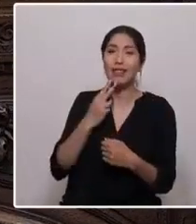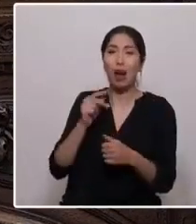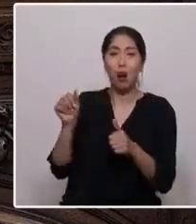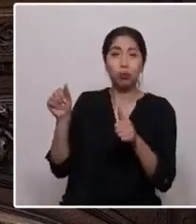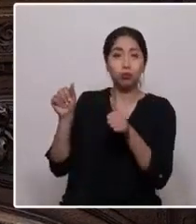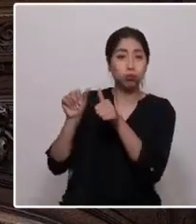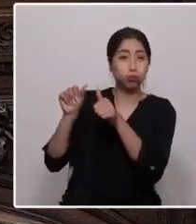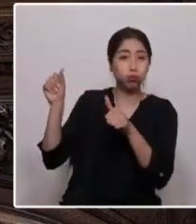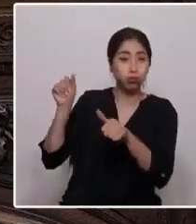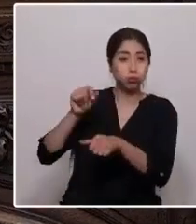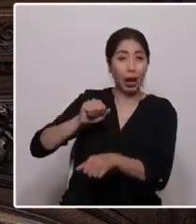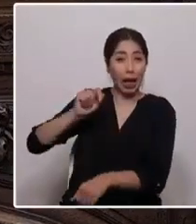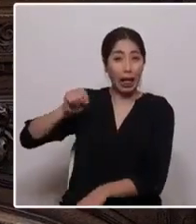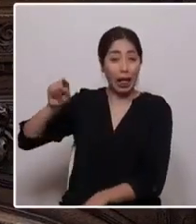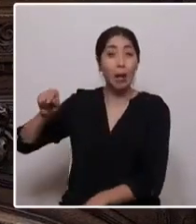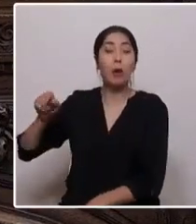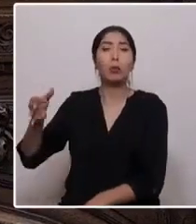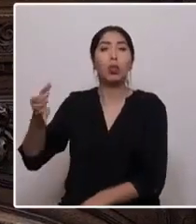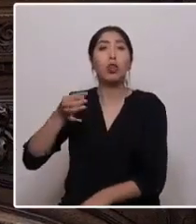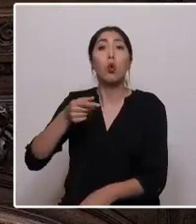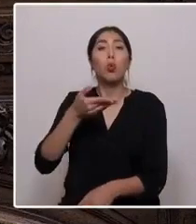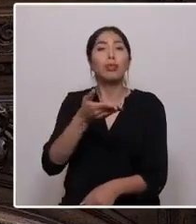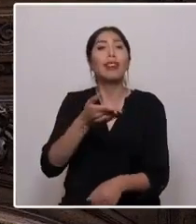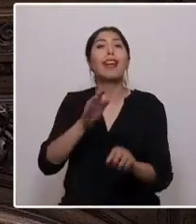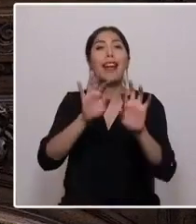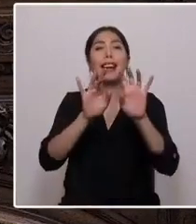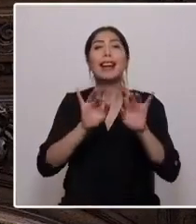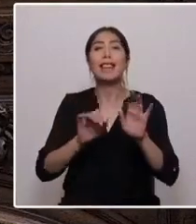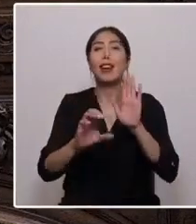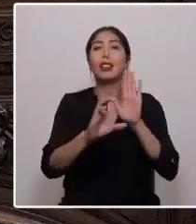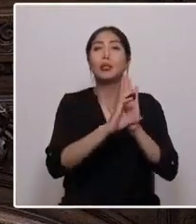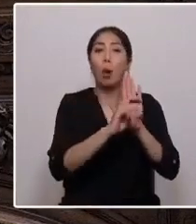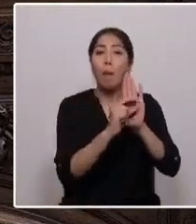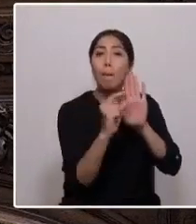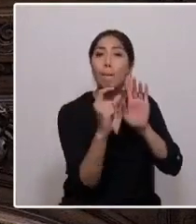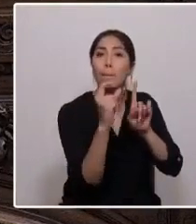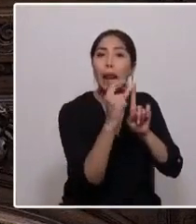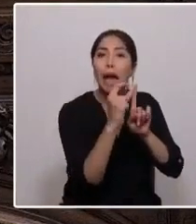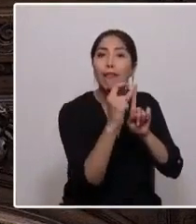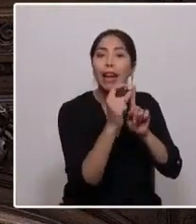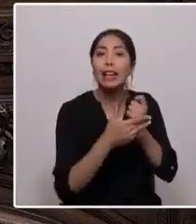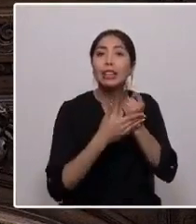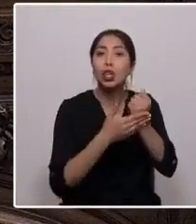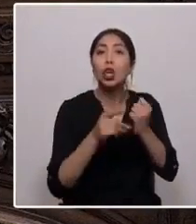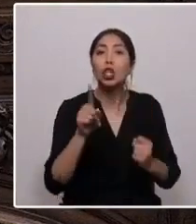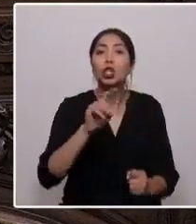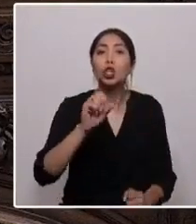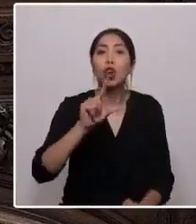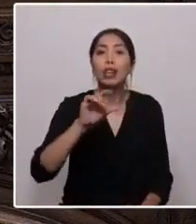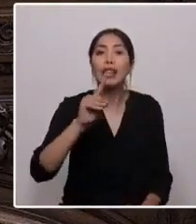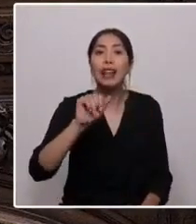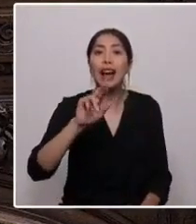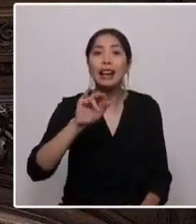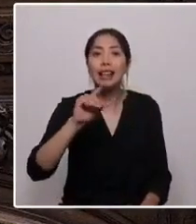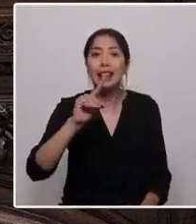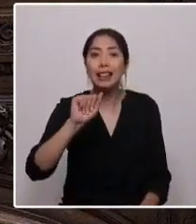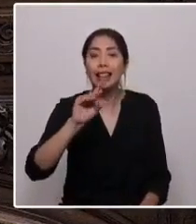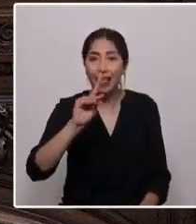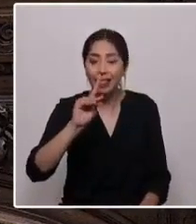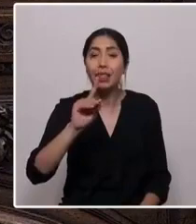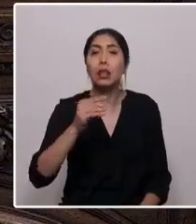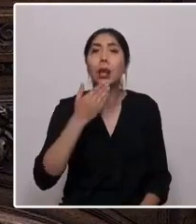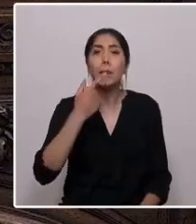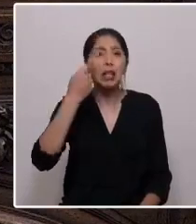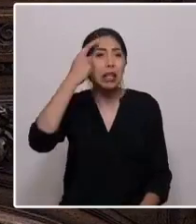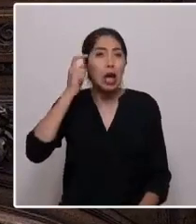escriban una constitución que tenga la palabra solidaridad que no aparece ni una sola vez en la que tenemos hoy. Reparación a todas las